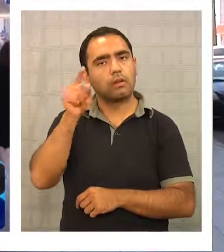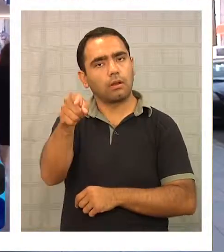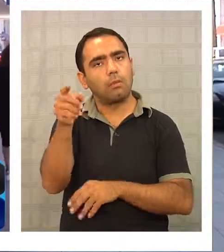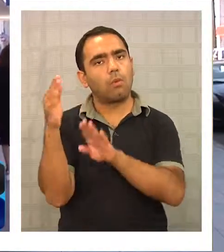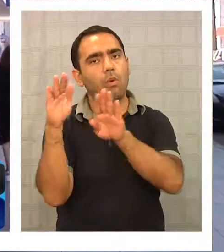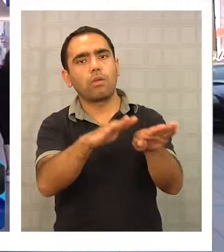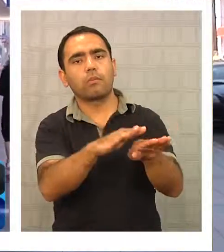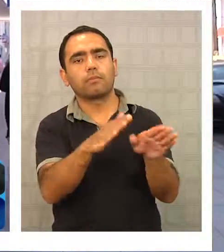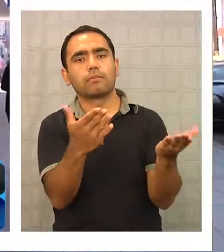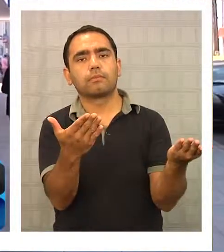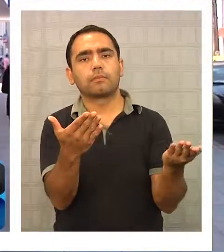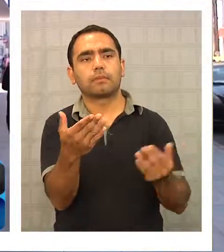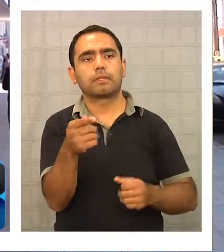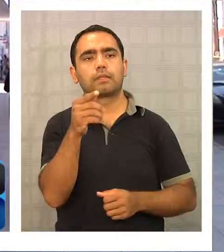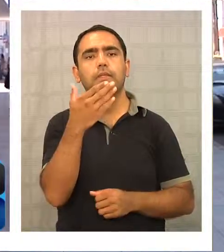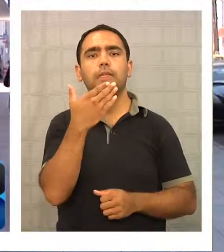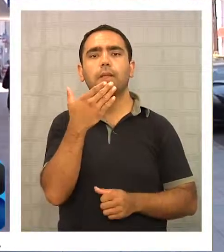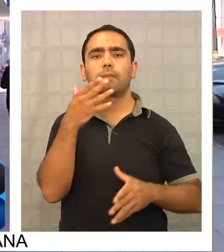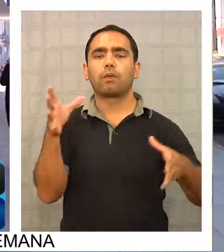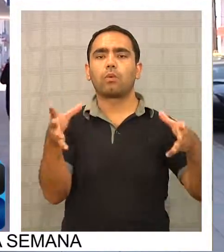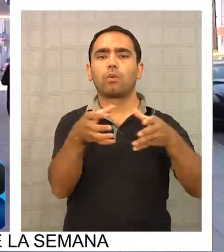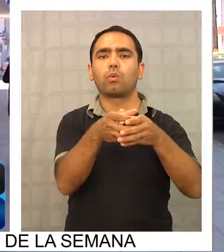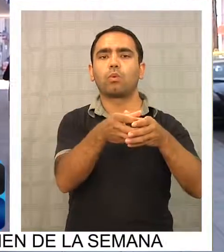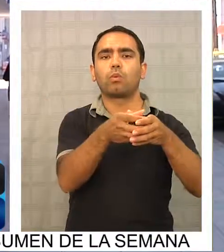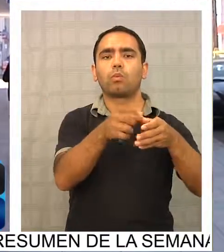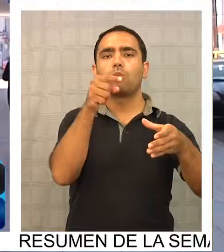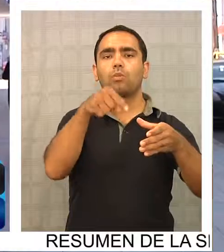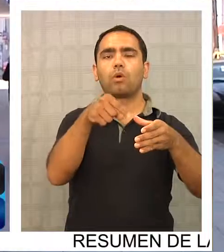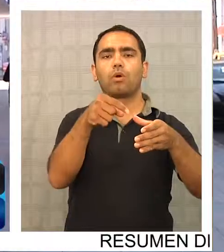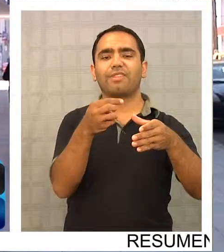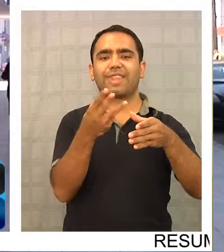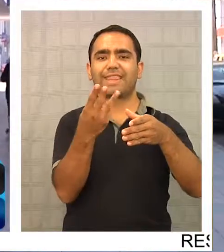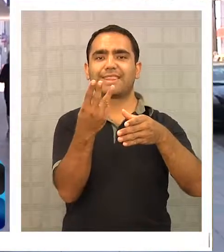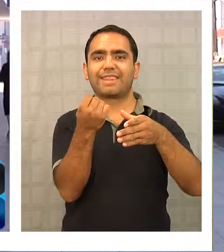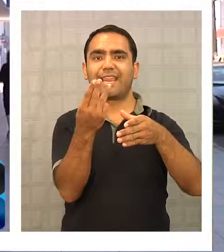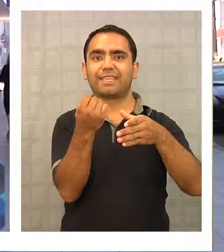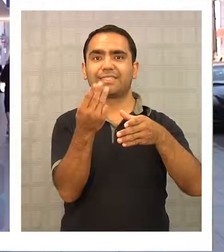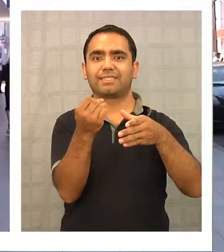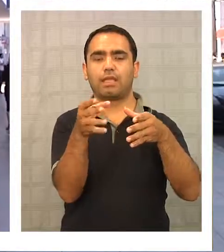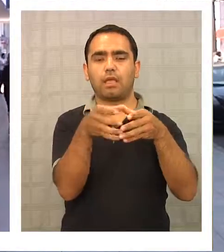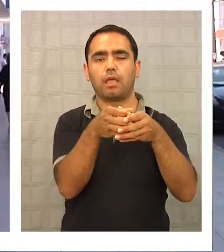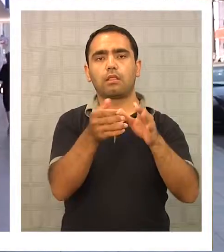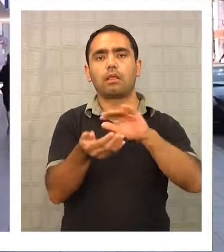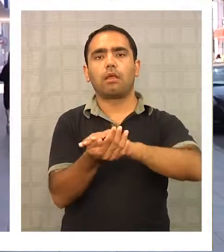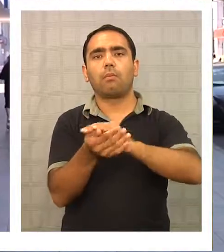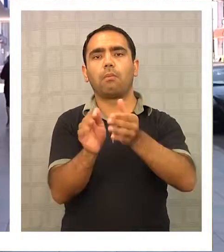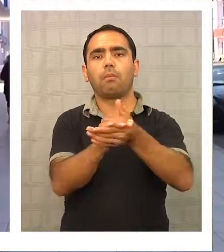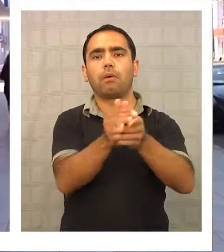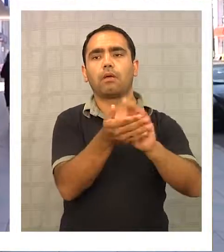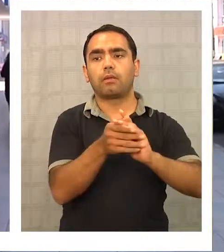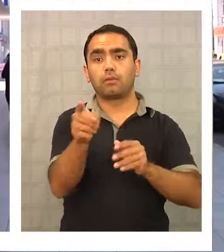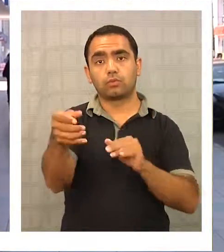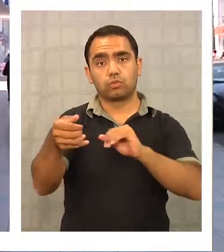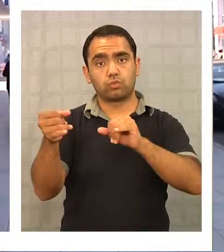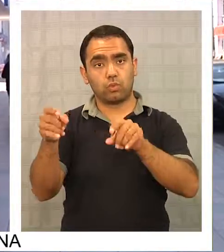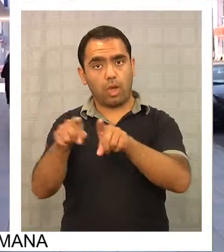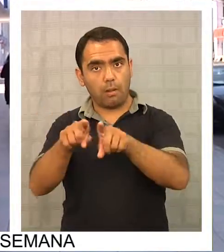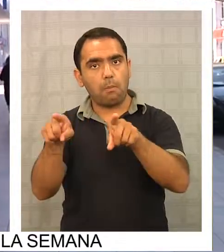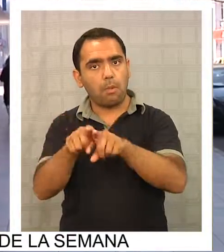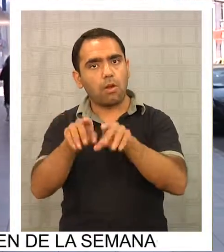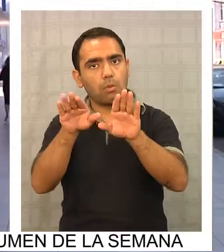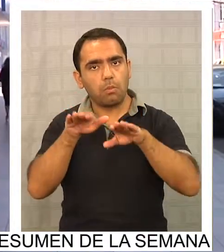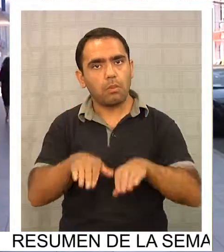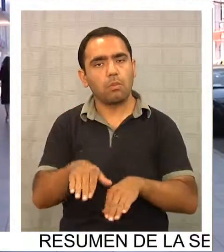destacar que un grupo que se le llamó hasta el día de hoy el Grupo de los Treces, entre ellos su propio hermano, don Andrés Selwyn,